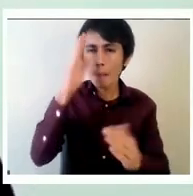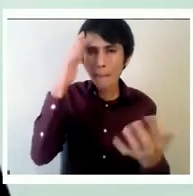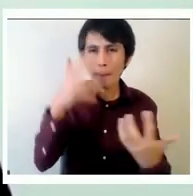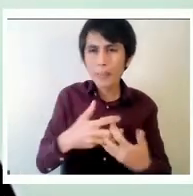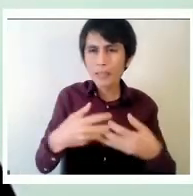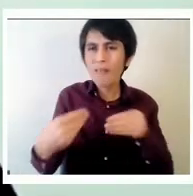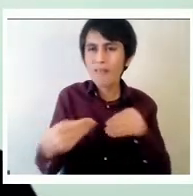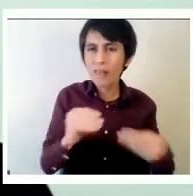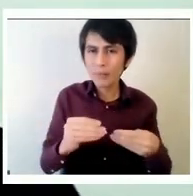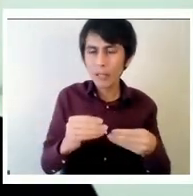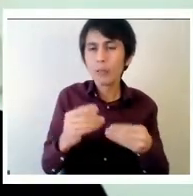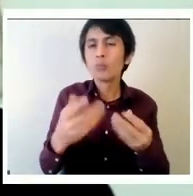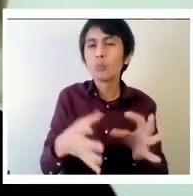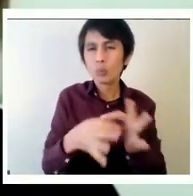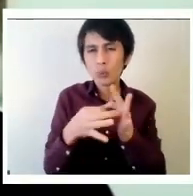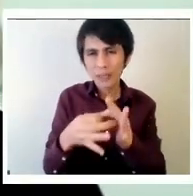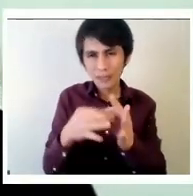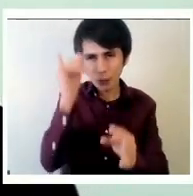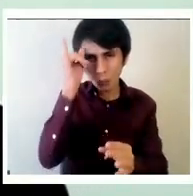disculpen si me pasa